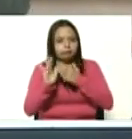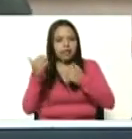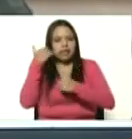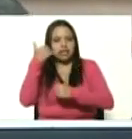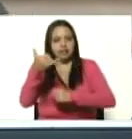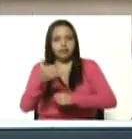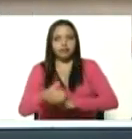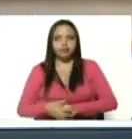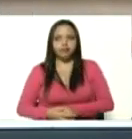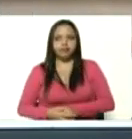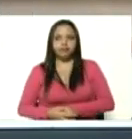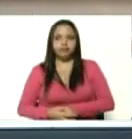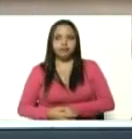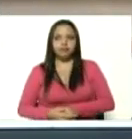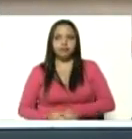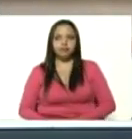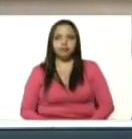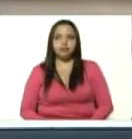Fíjate esto.